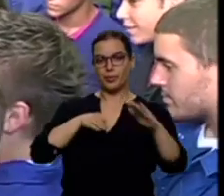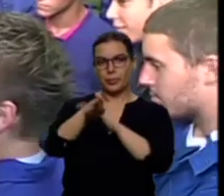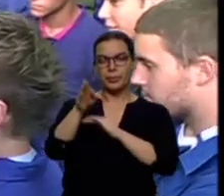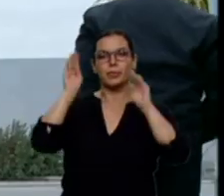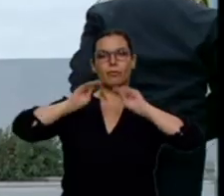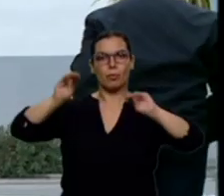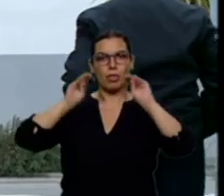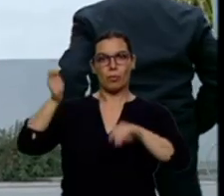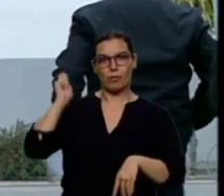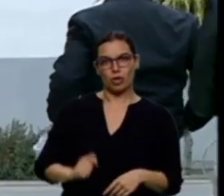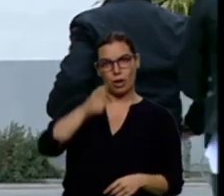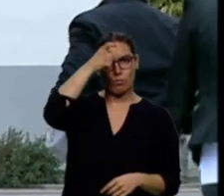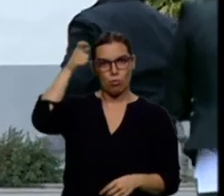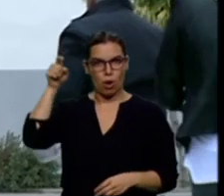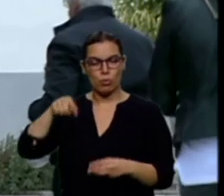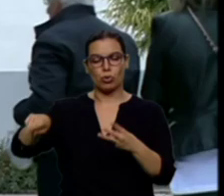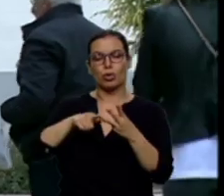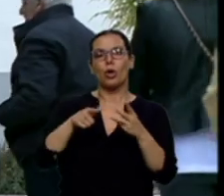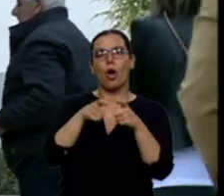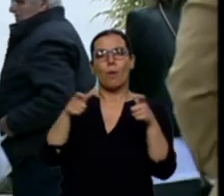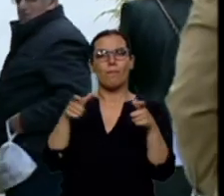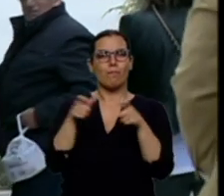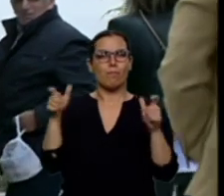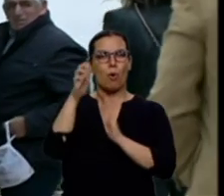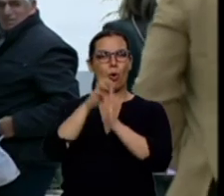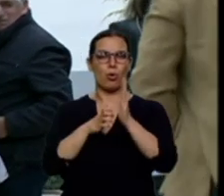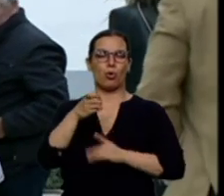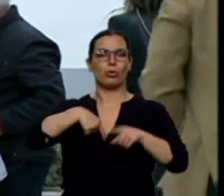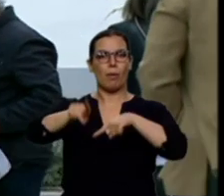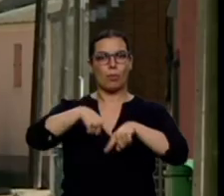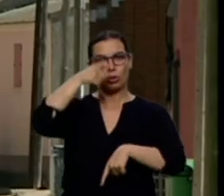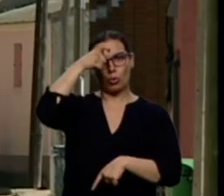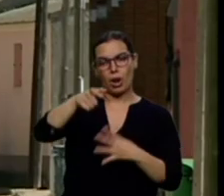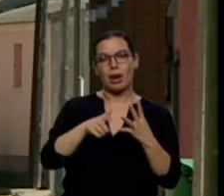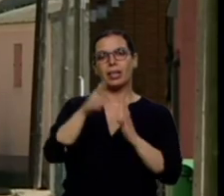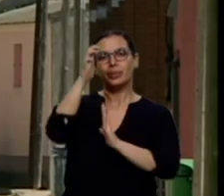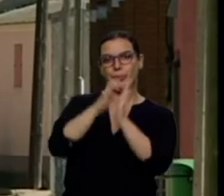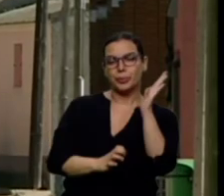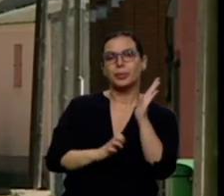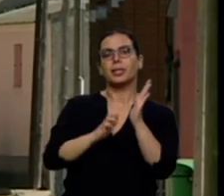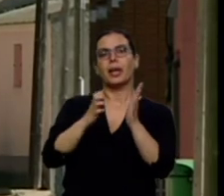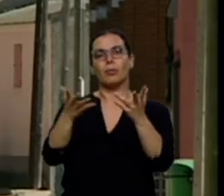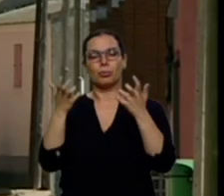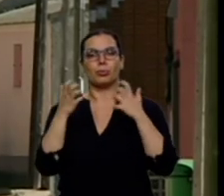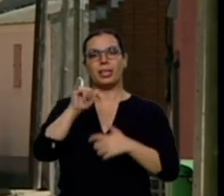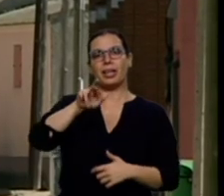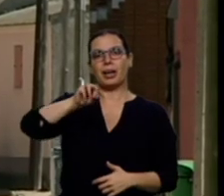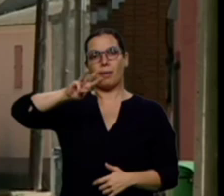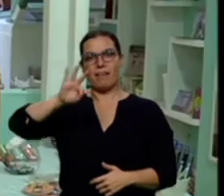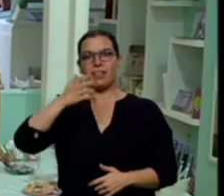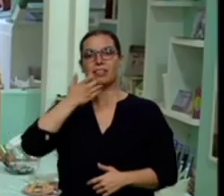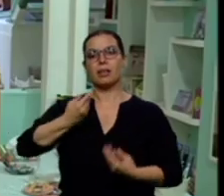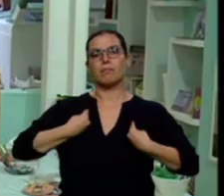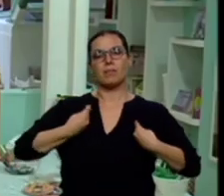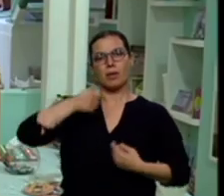del medio rural, un bono de transporte rural, bonificaciones y deducciones en el IRPF para quienes vivan en municipios de menos de 5.000